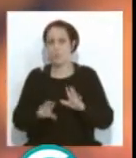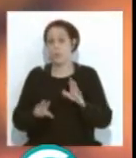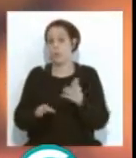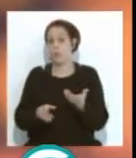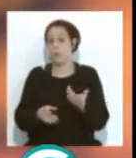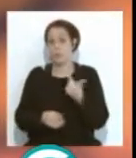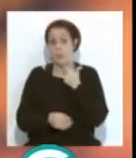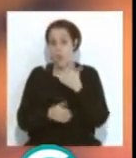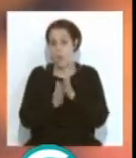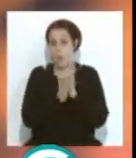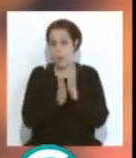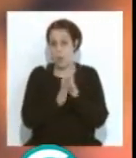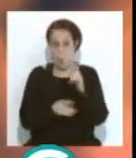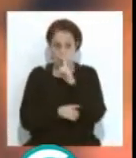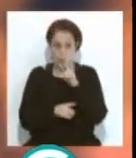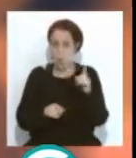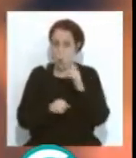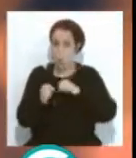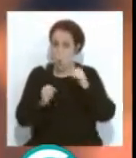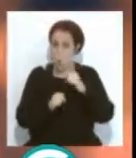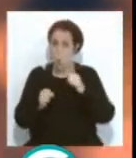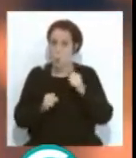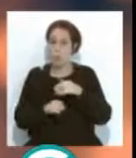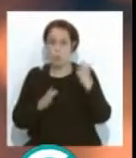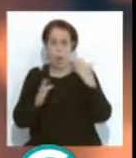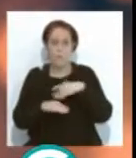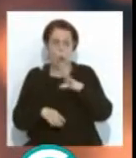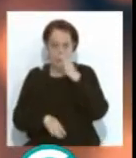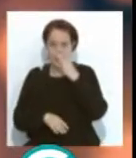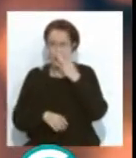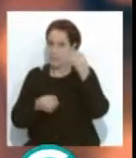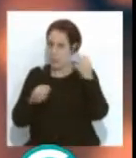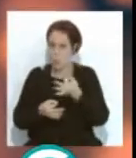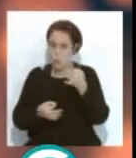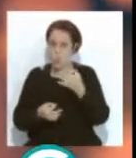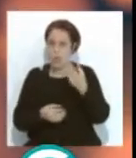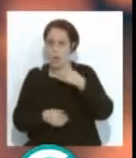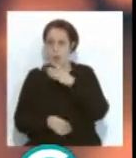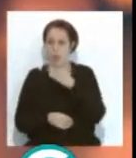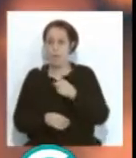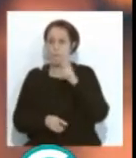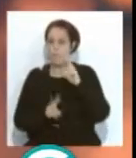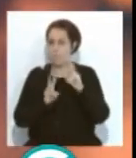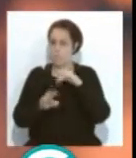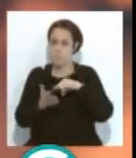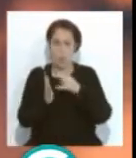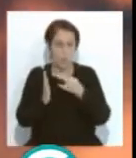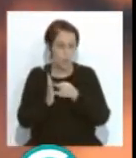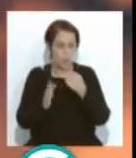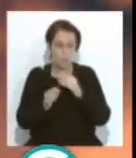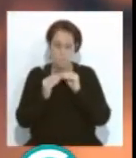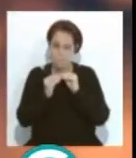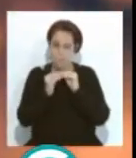dice Luis, es un año que no hay concurso, pero sí que habrá carnaval y confiamos y estamos seguros, vamos, ya estamos viendo muchos proyectos que se están gestando,